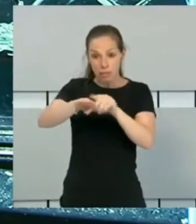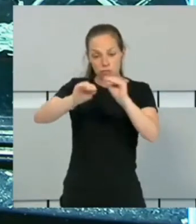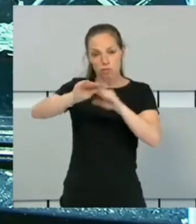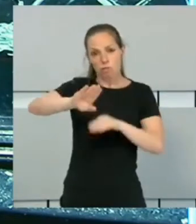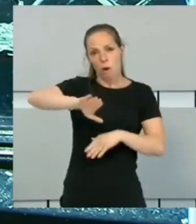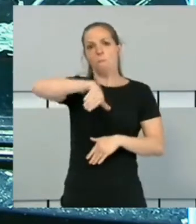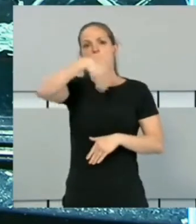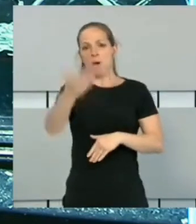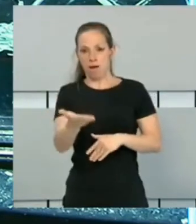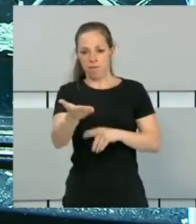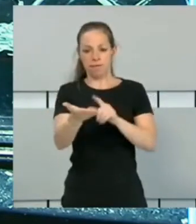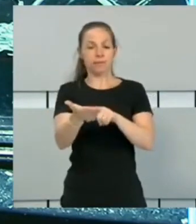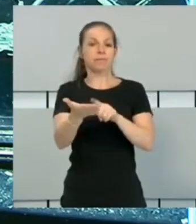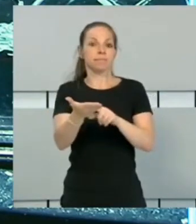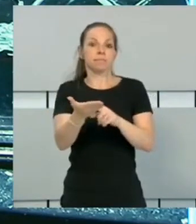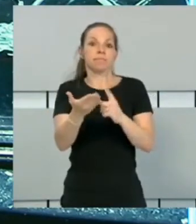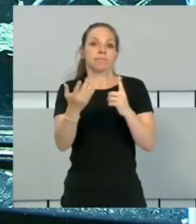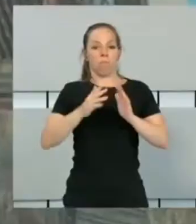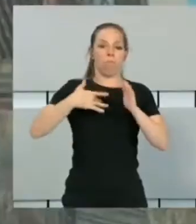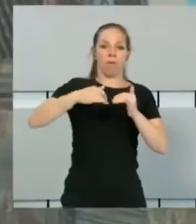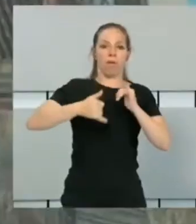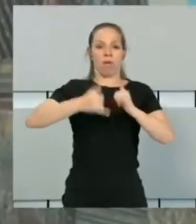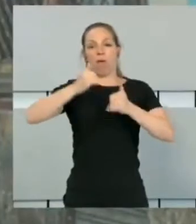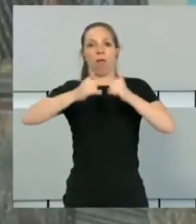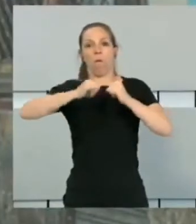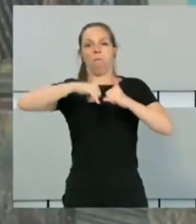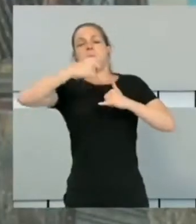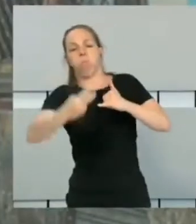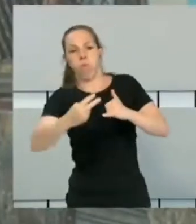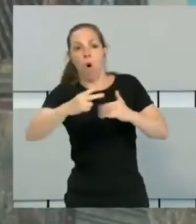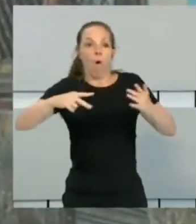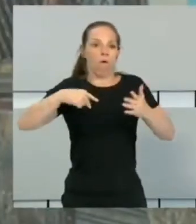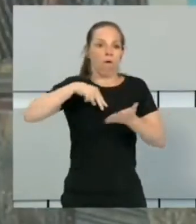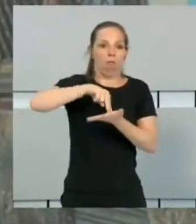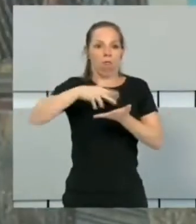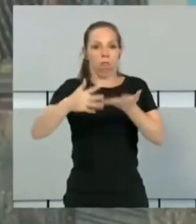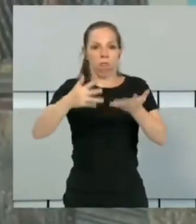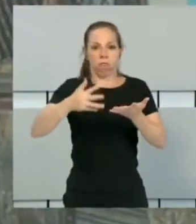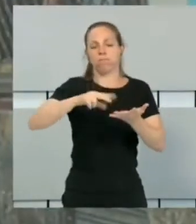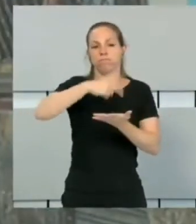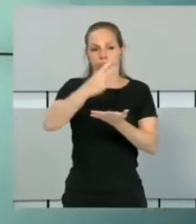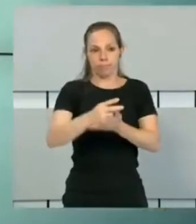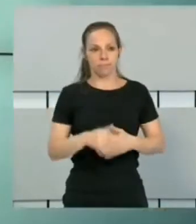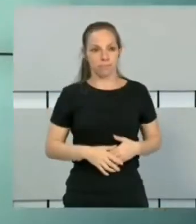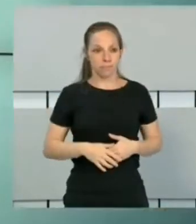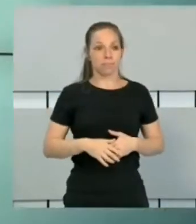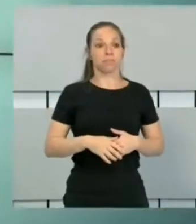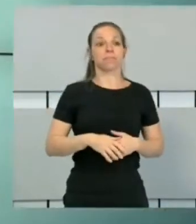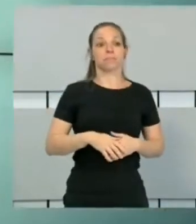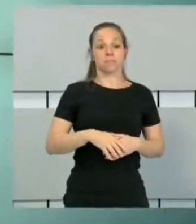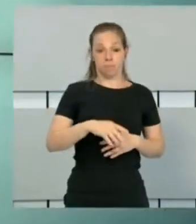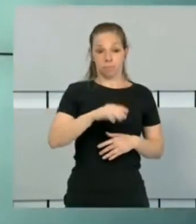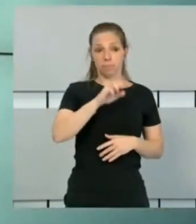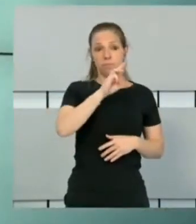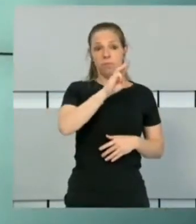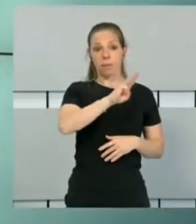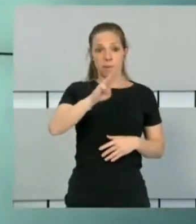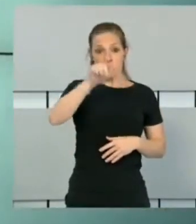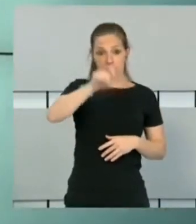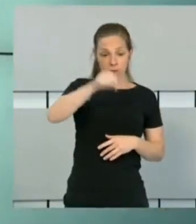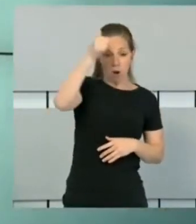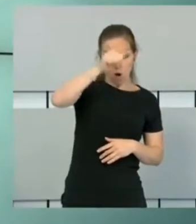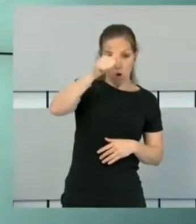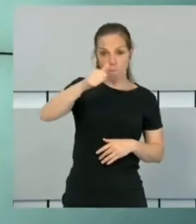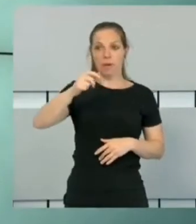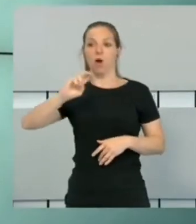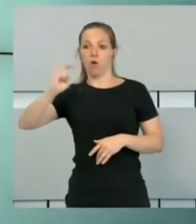ha quedado volcado y ha sido necesaria la intervención de... Detenido un joven por agredir a un político del Partido Popular en el País Vasco,